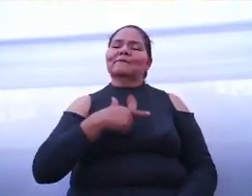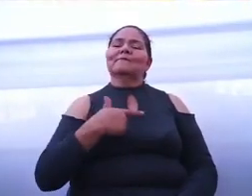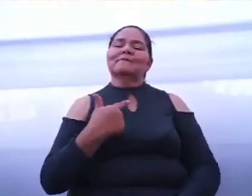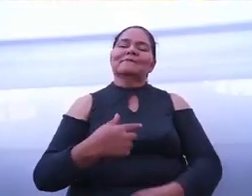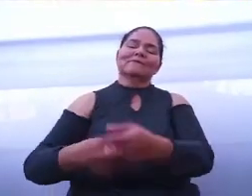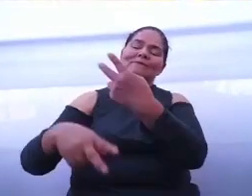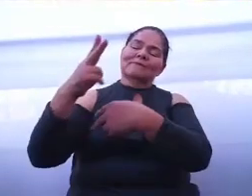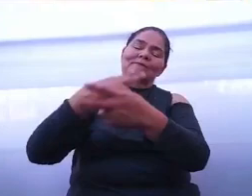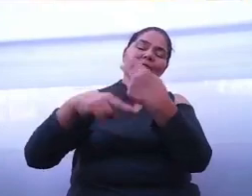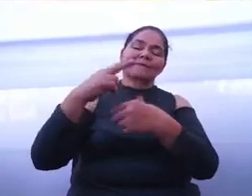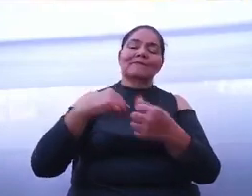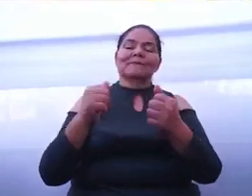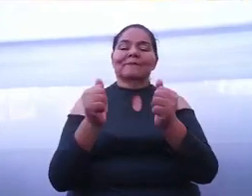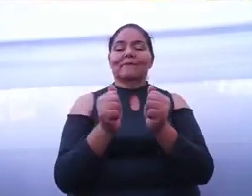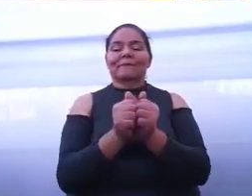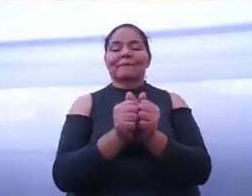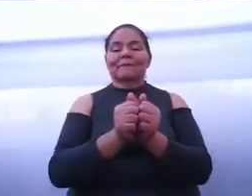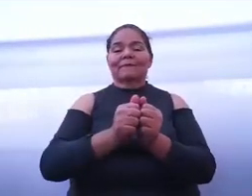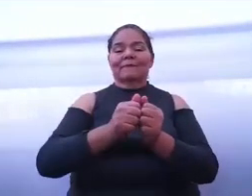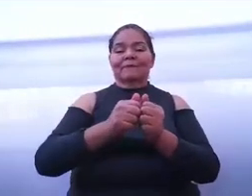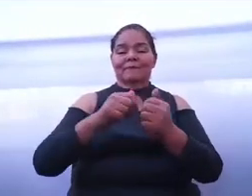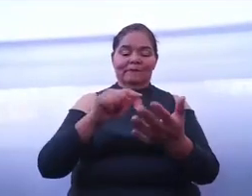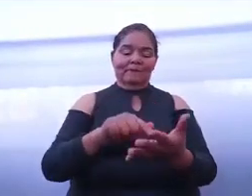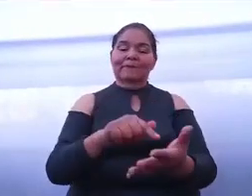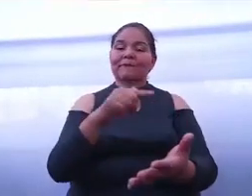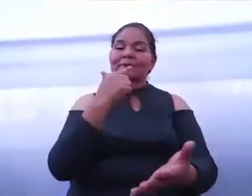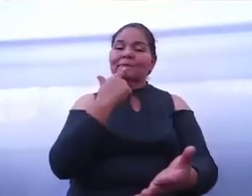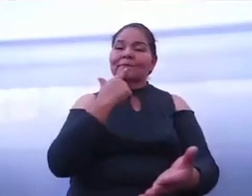Muchas gracias.